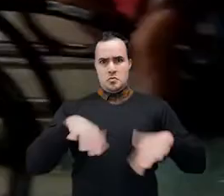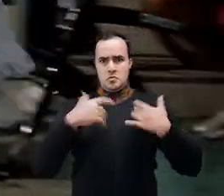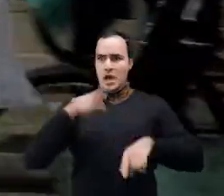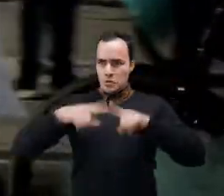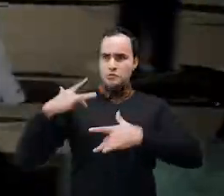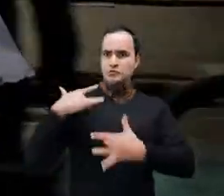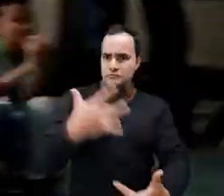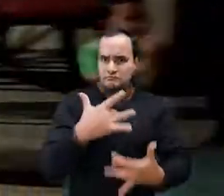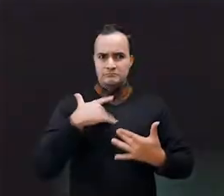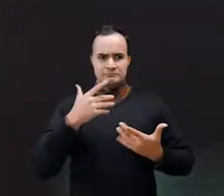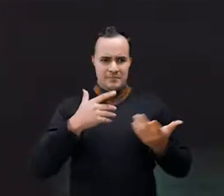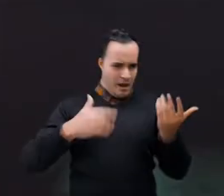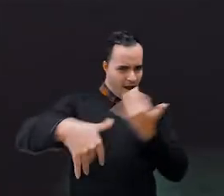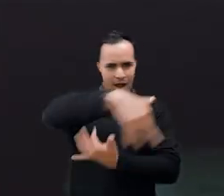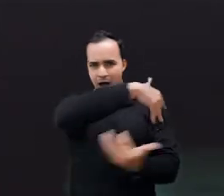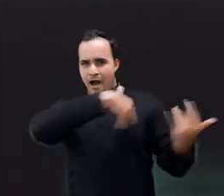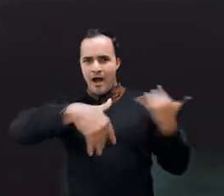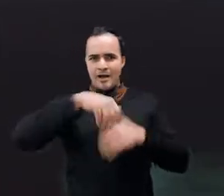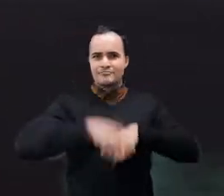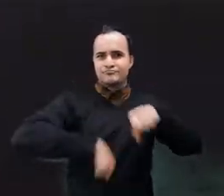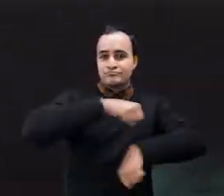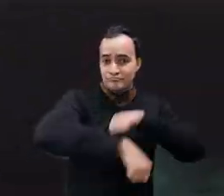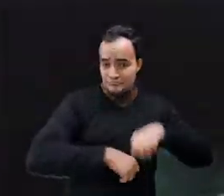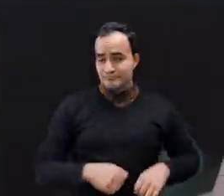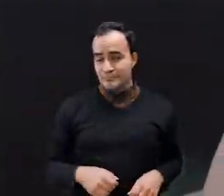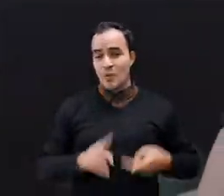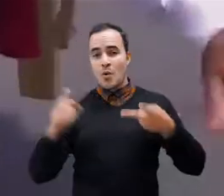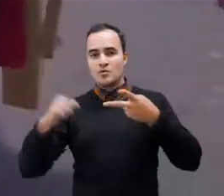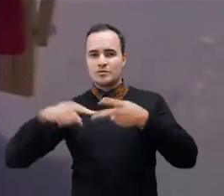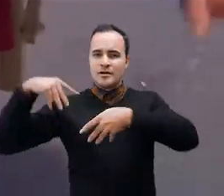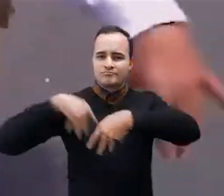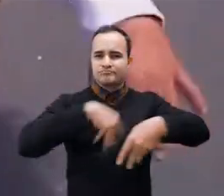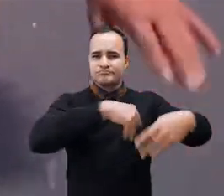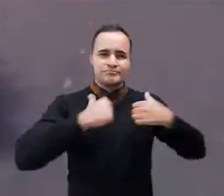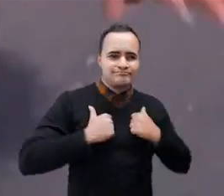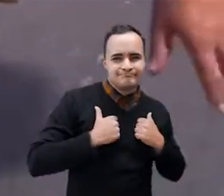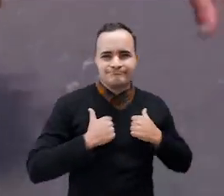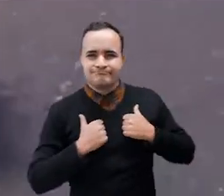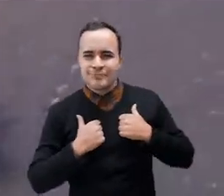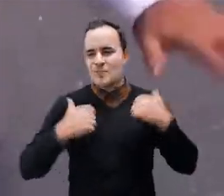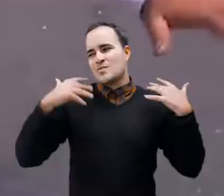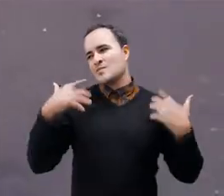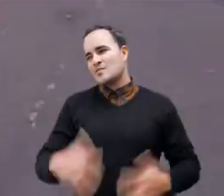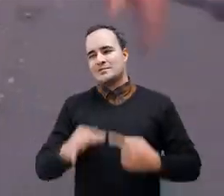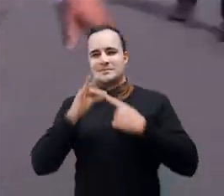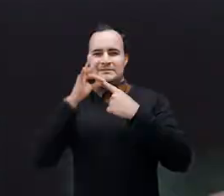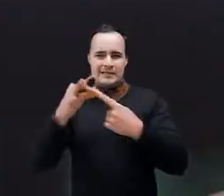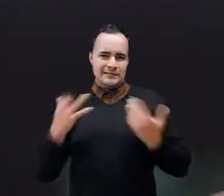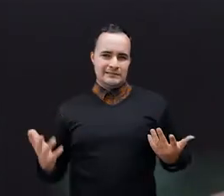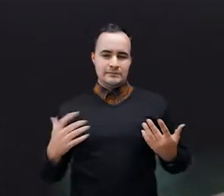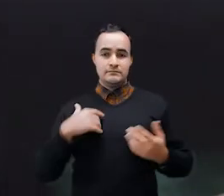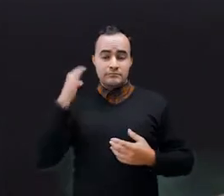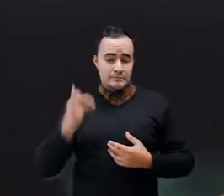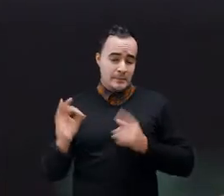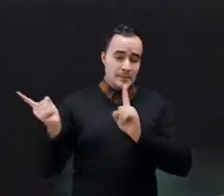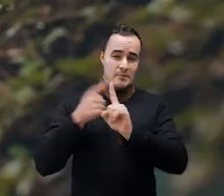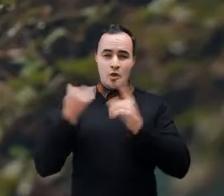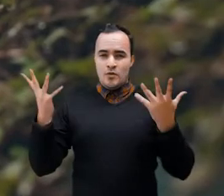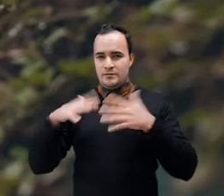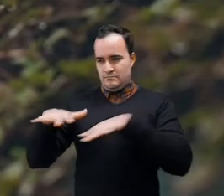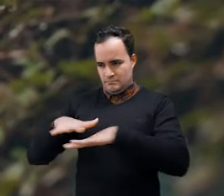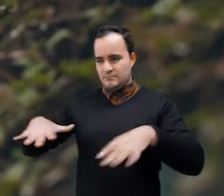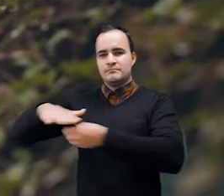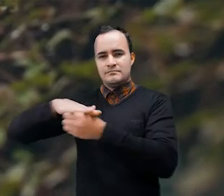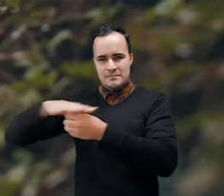donde las van a adornar y van a hacer cosas con ellas. Vamos a tener el desfile de silleteros. El desfile de silleteros principalmente se va a hacer